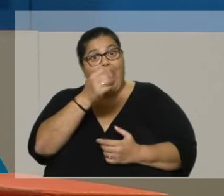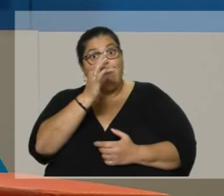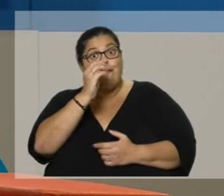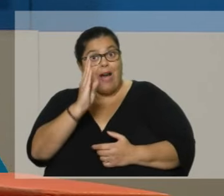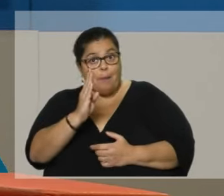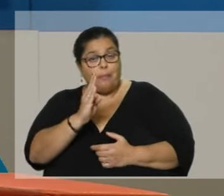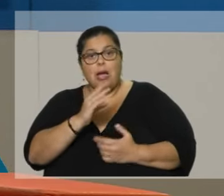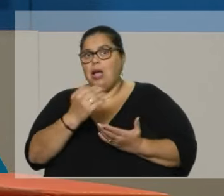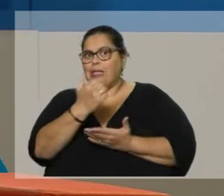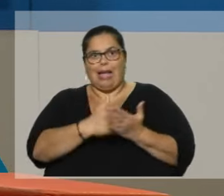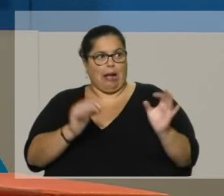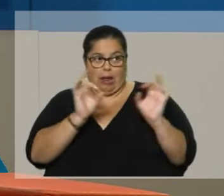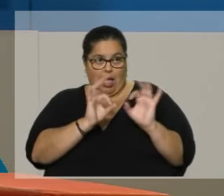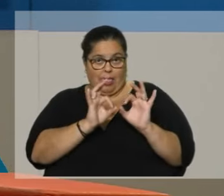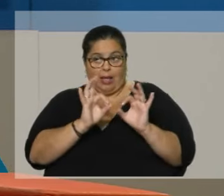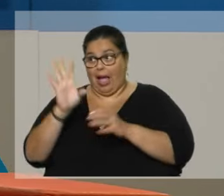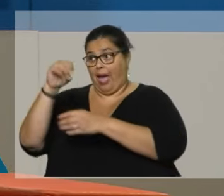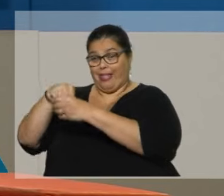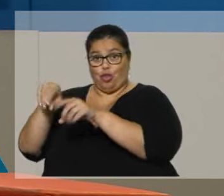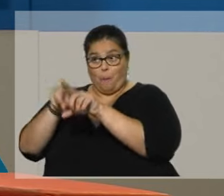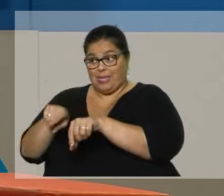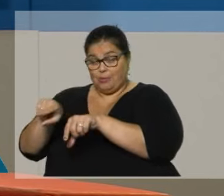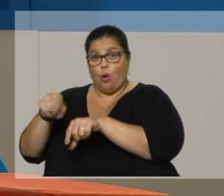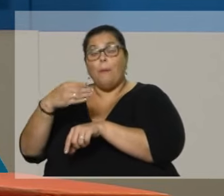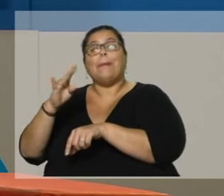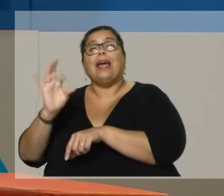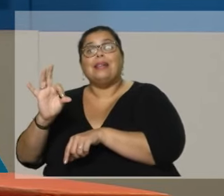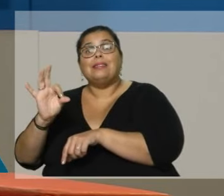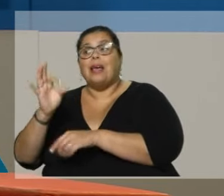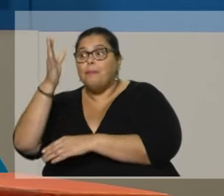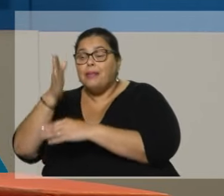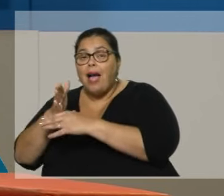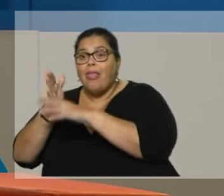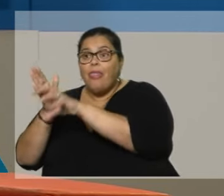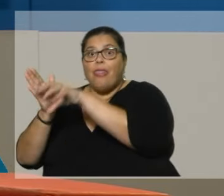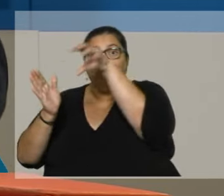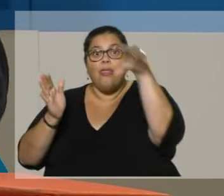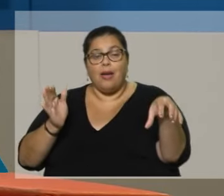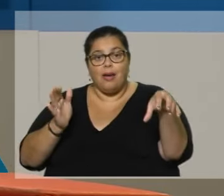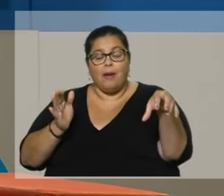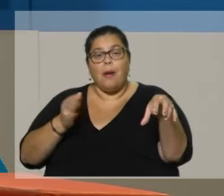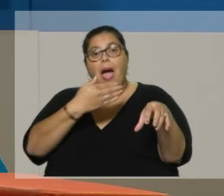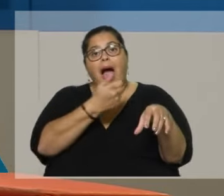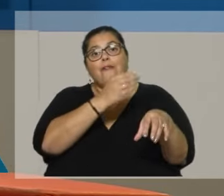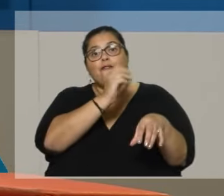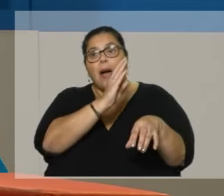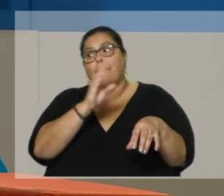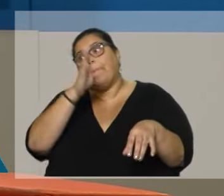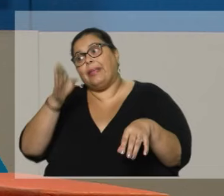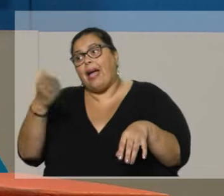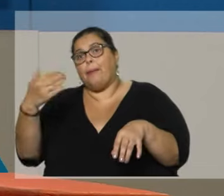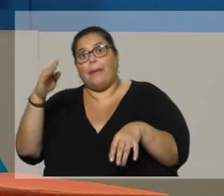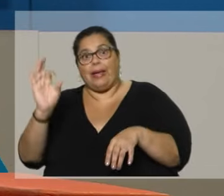cobran ni un peso más. Esos aportes que iban al BPS lo parten a la mitad. Y la mitad al BPS y la mitad para la AFAP.